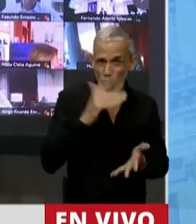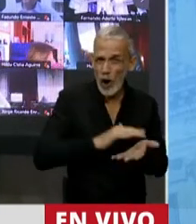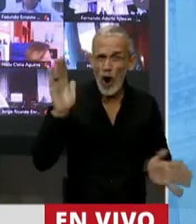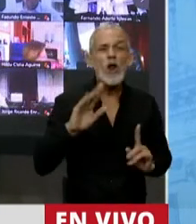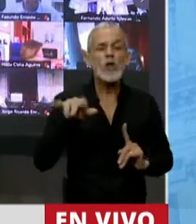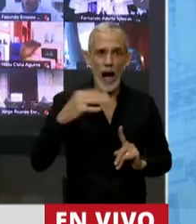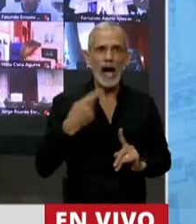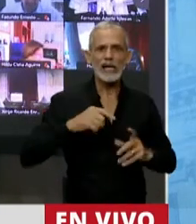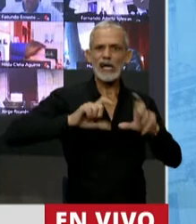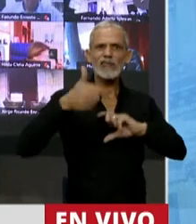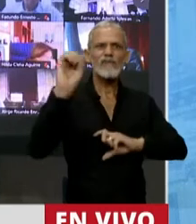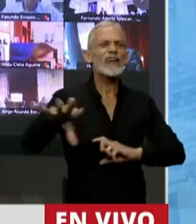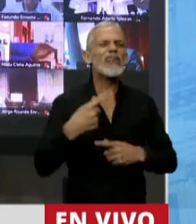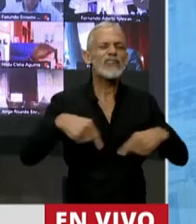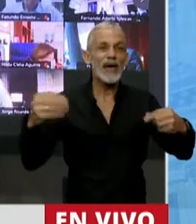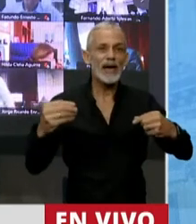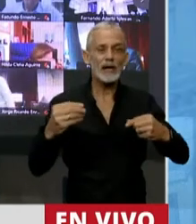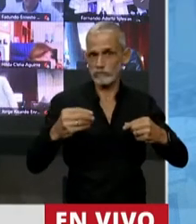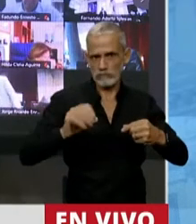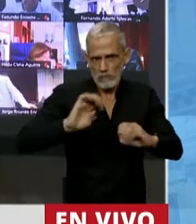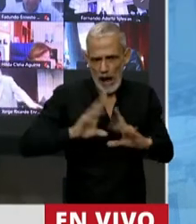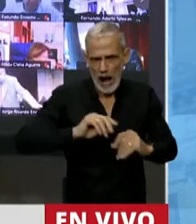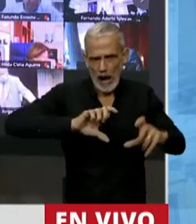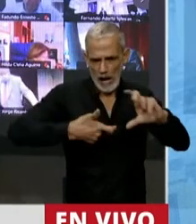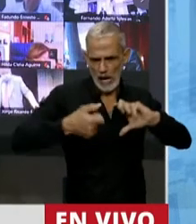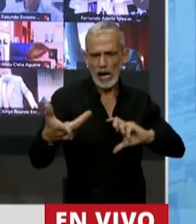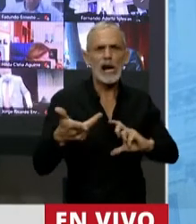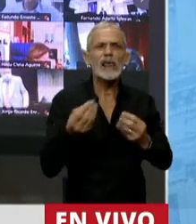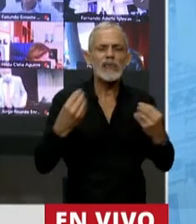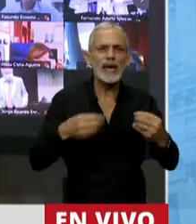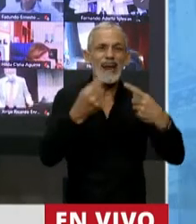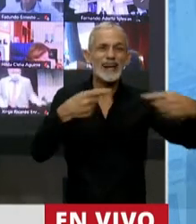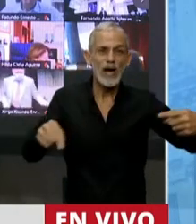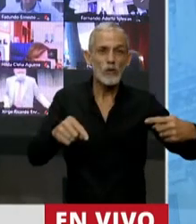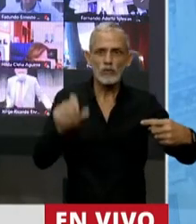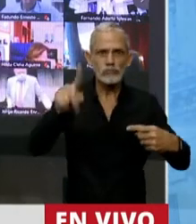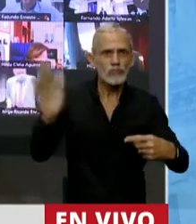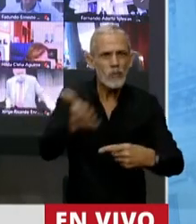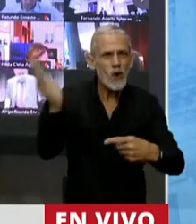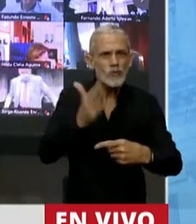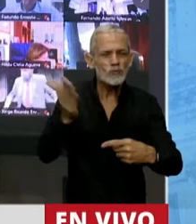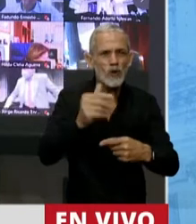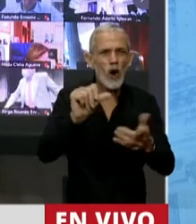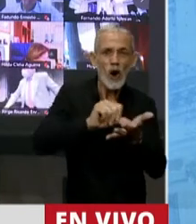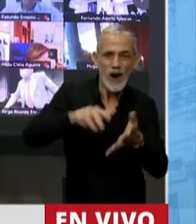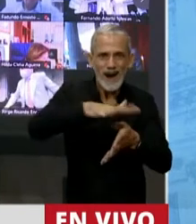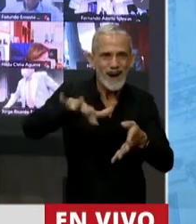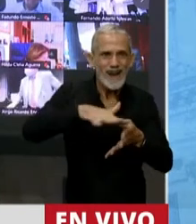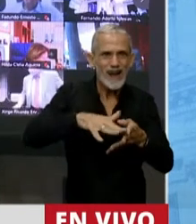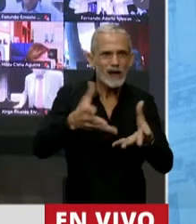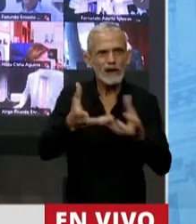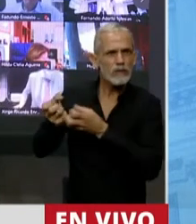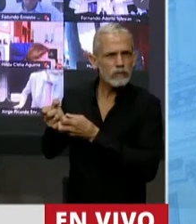significar la transferencia, la injusta transferencia de los recursos productivos locales hacia el ámbito